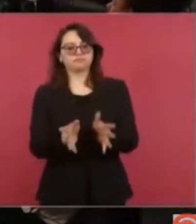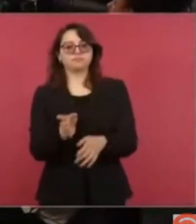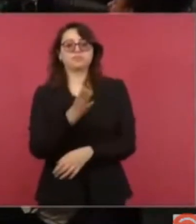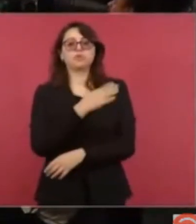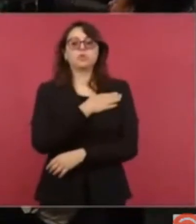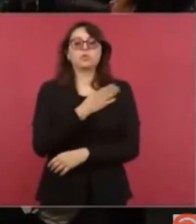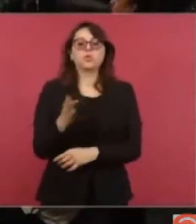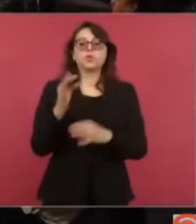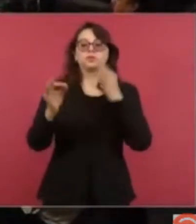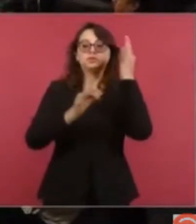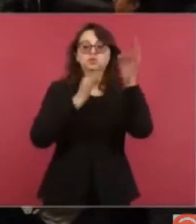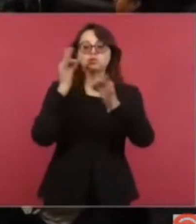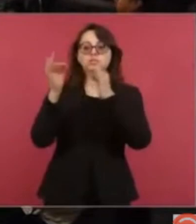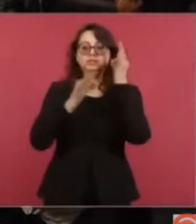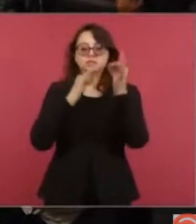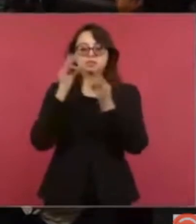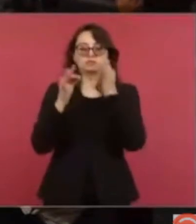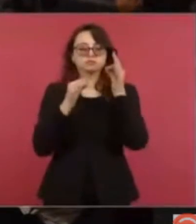noticia